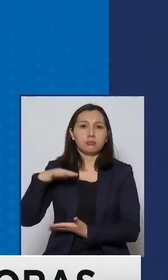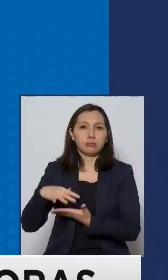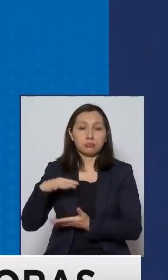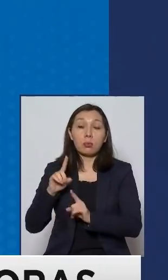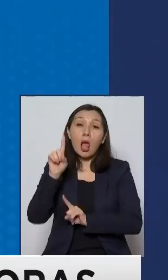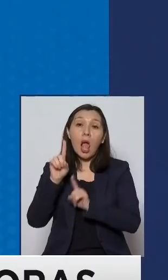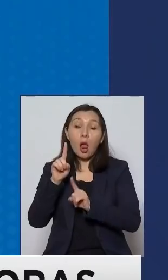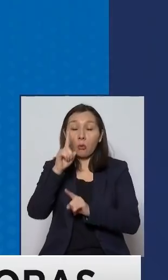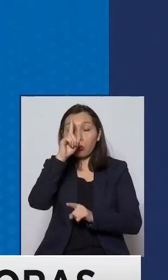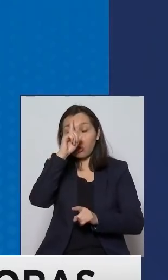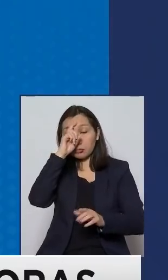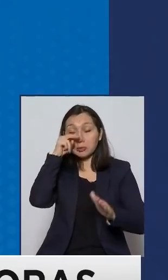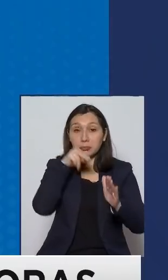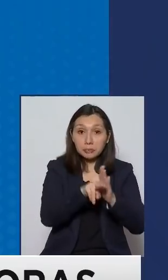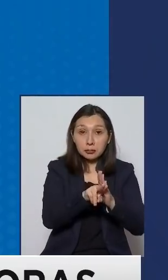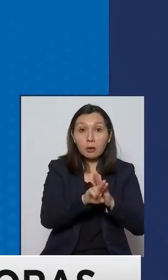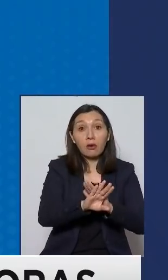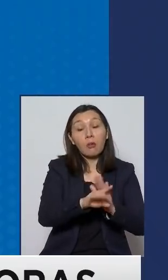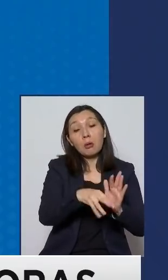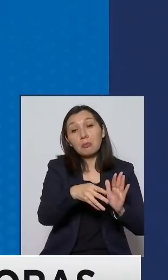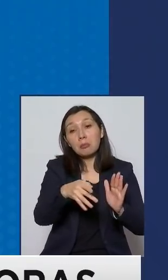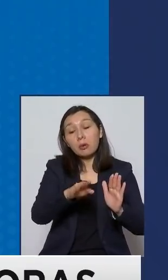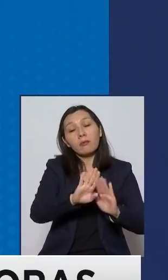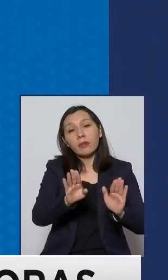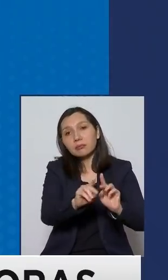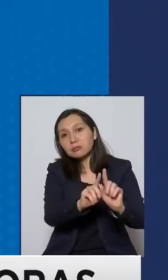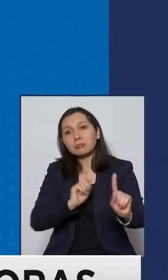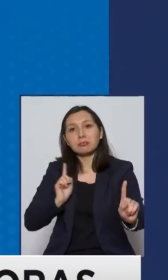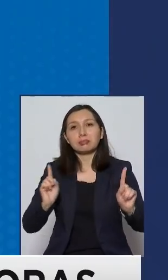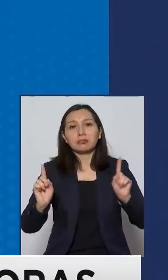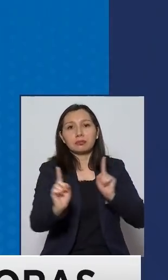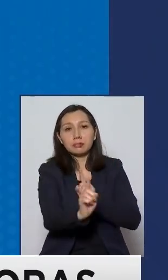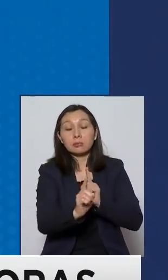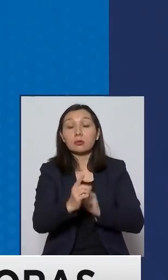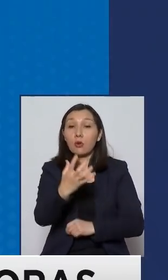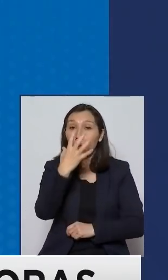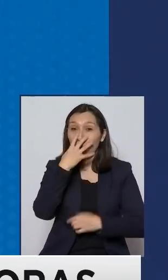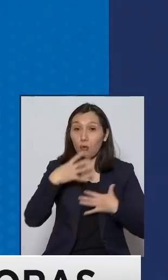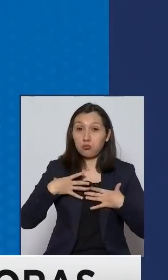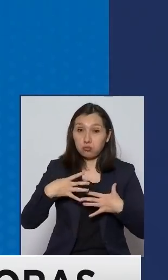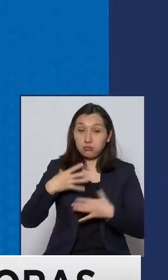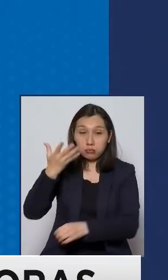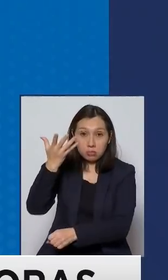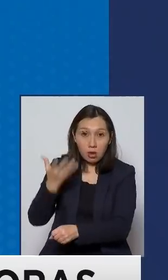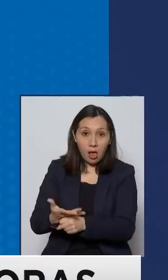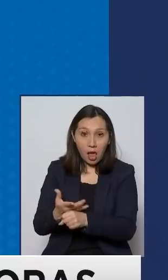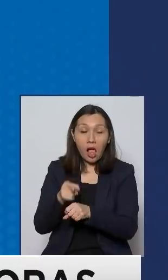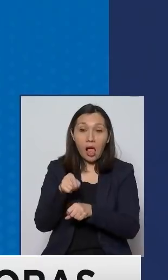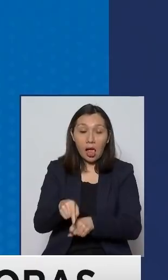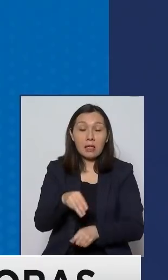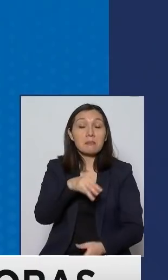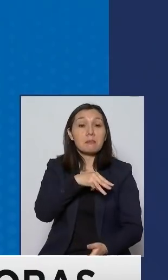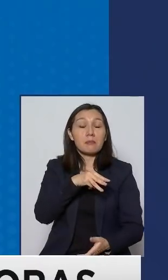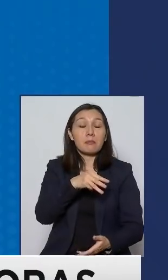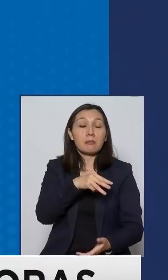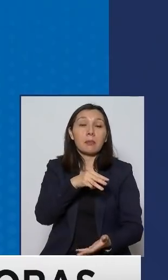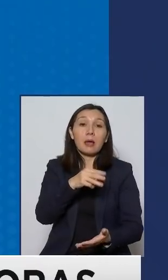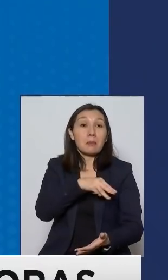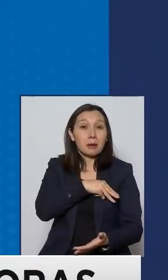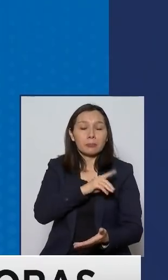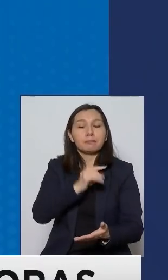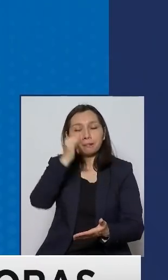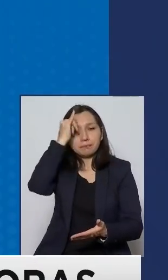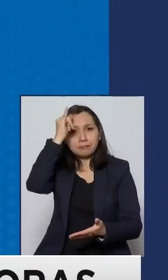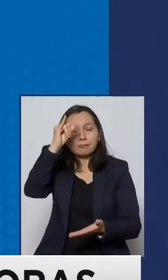entran y otros salen. La capacidad de ventiladores mecánicos disponibles en la región metropolitana hoy día, perdón, en el país,